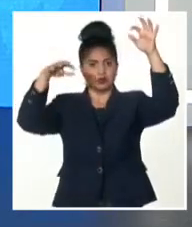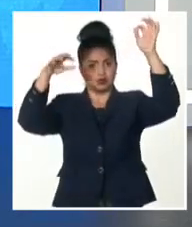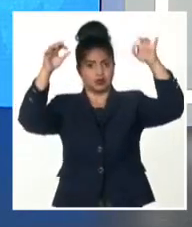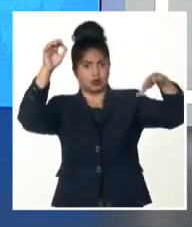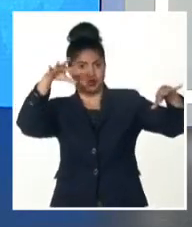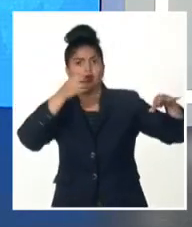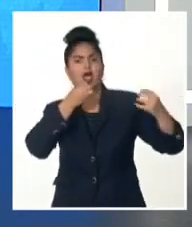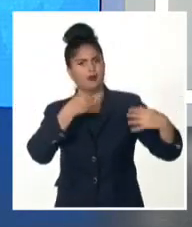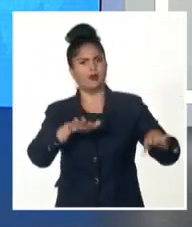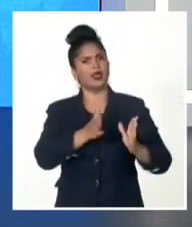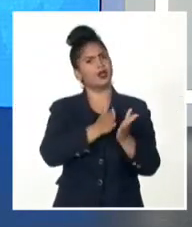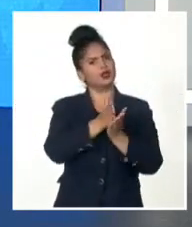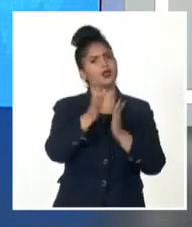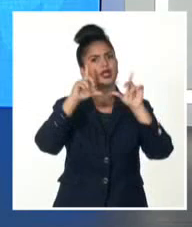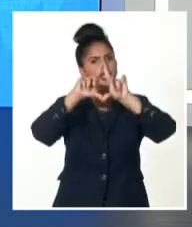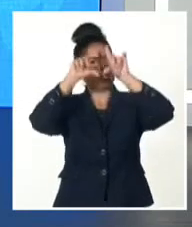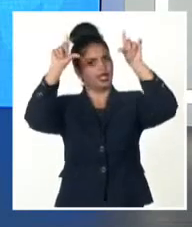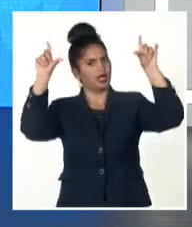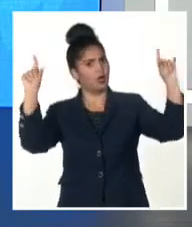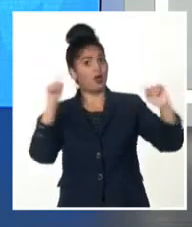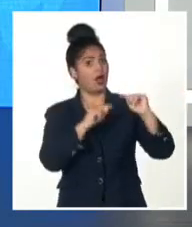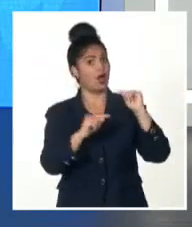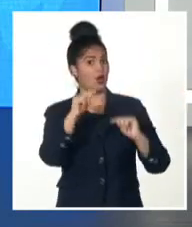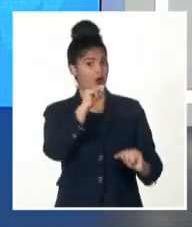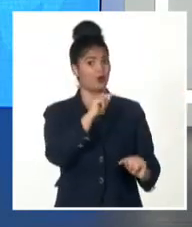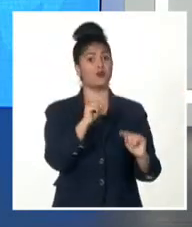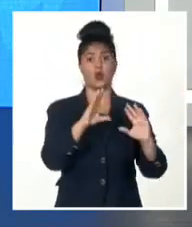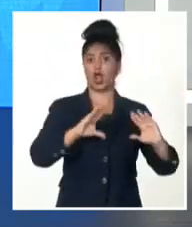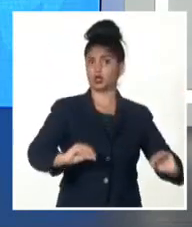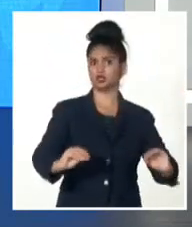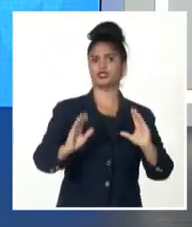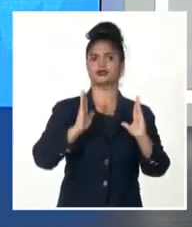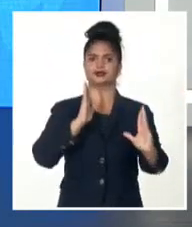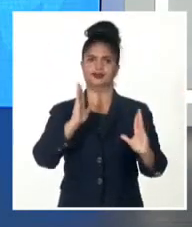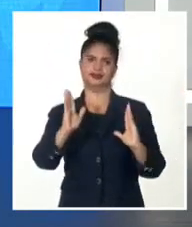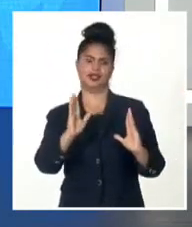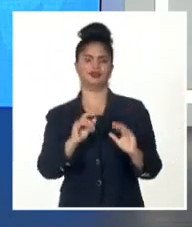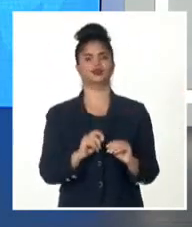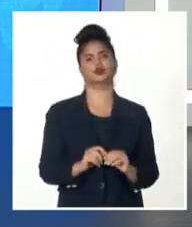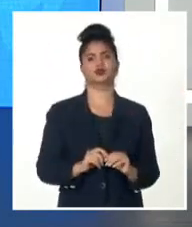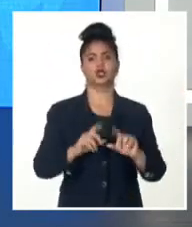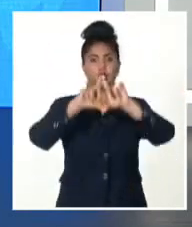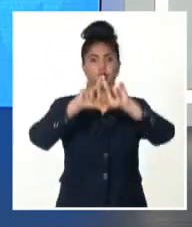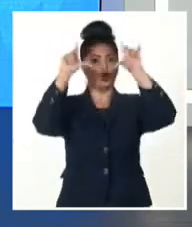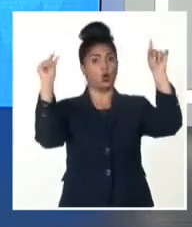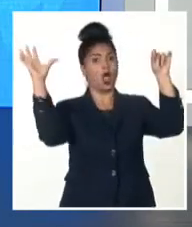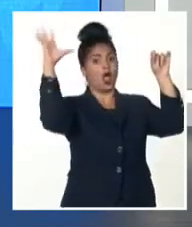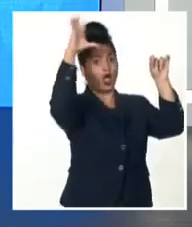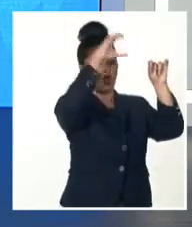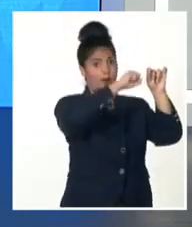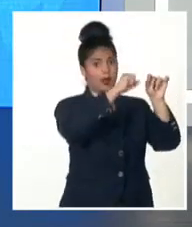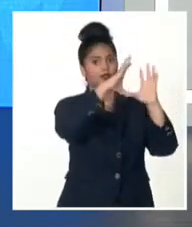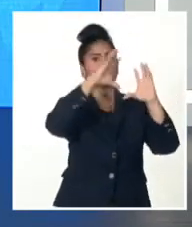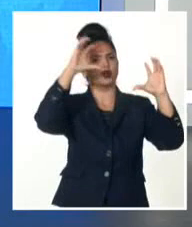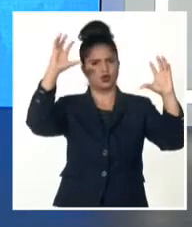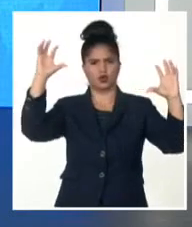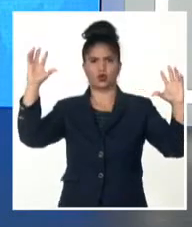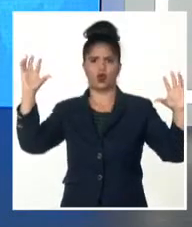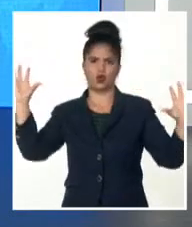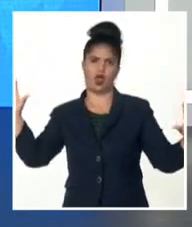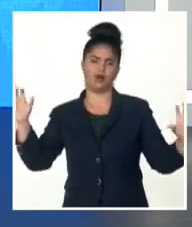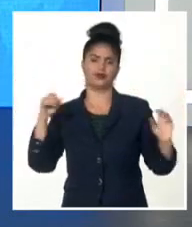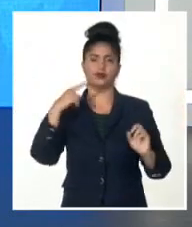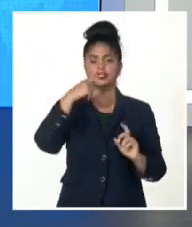sobre todo en localidades de la región central del país, cielo parcialmente nublado tanto en la zona oriental como en algunas localidades del occidente de la Chipila. Las